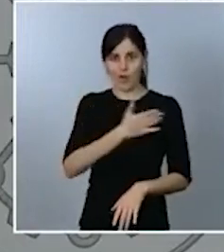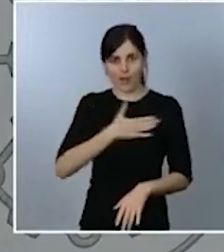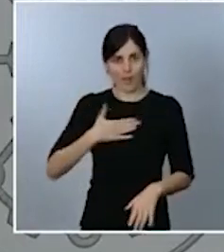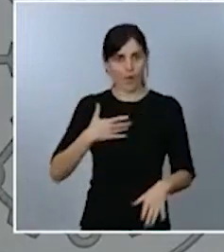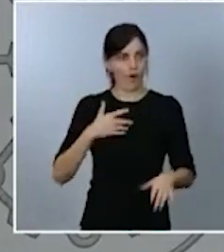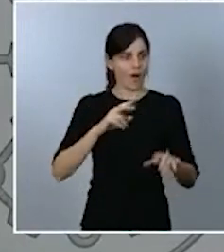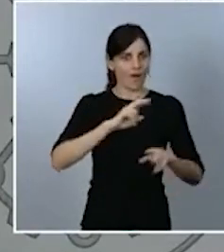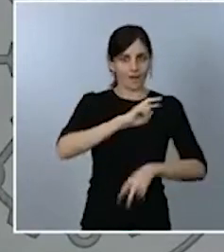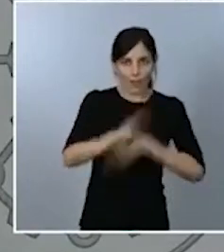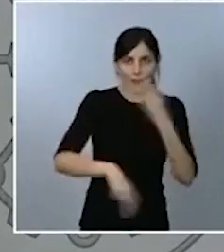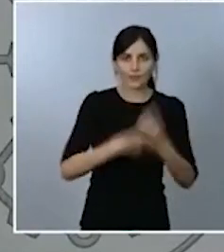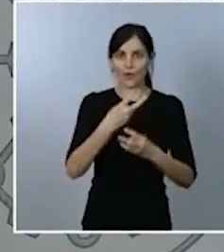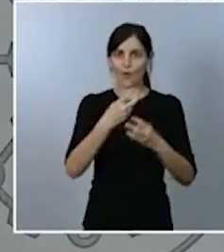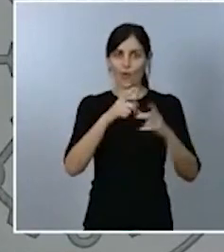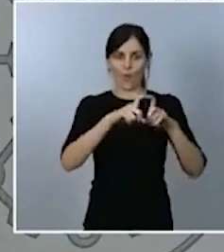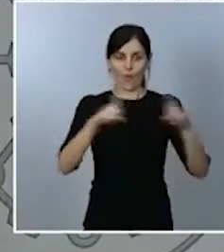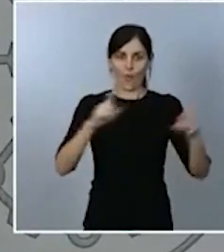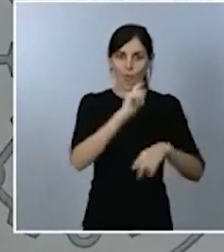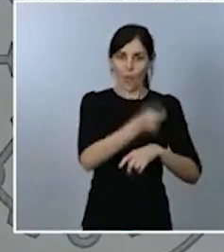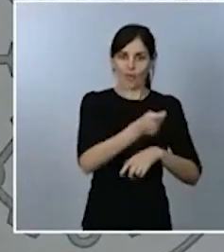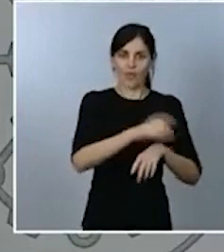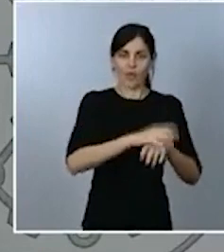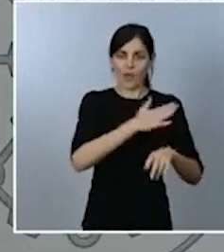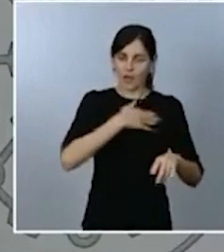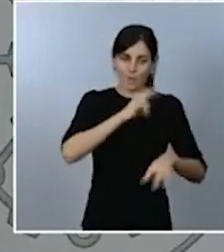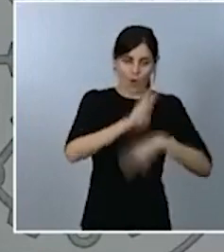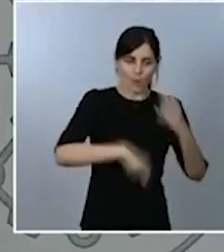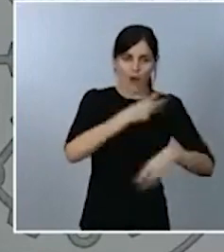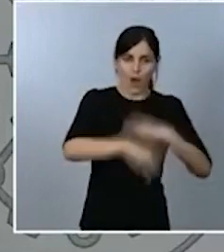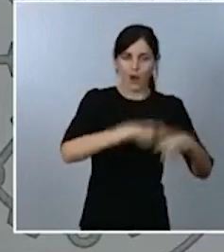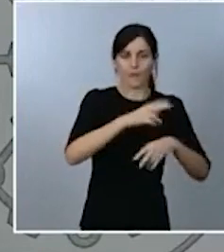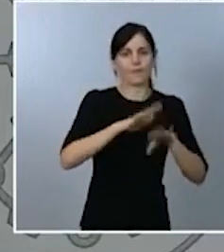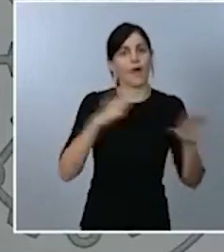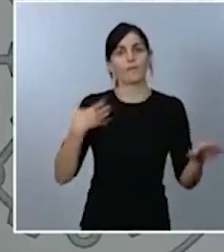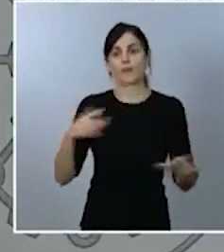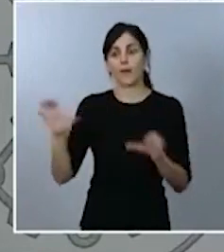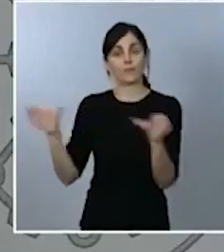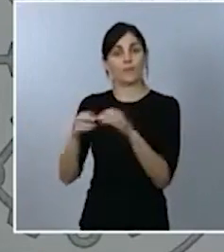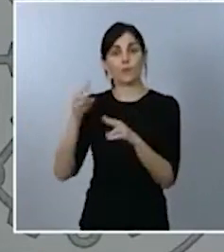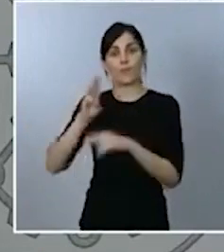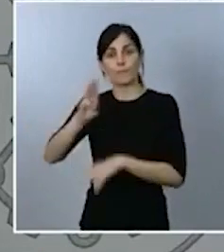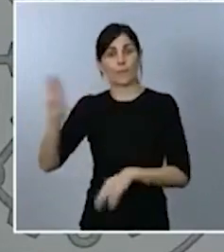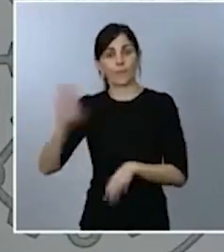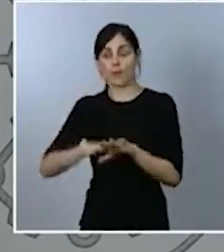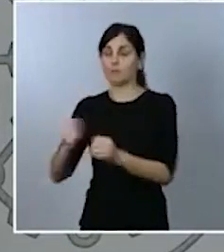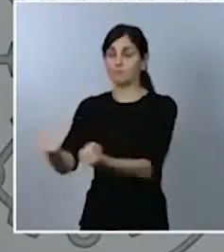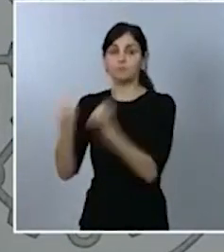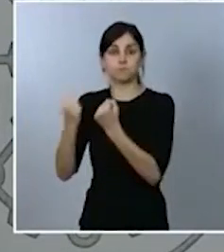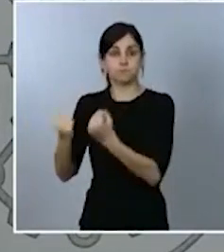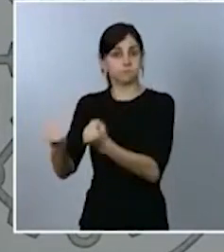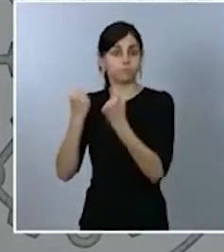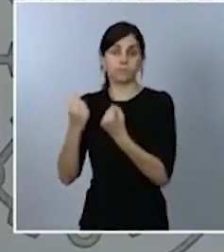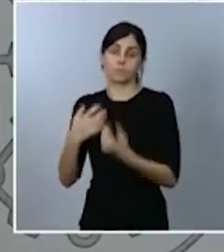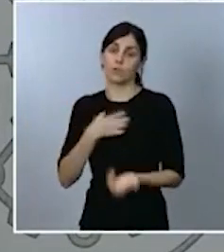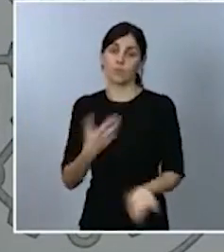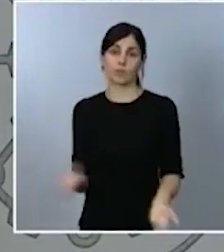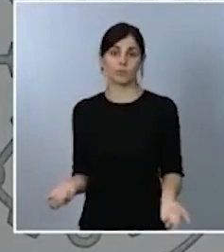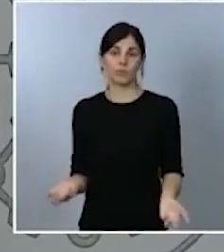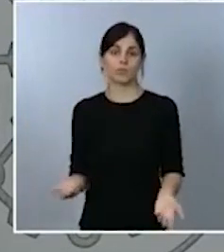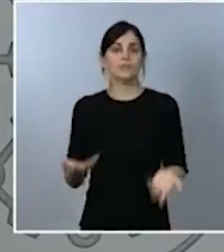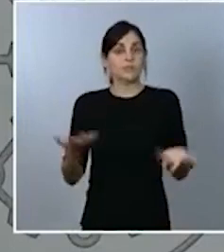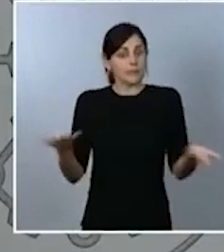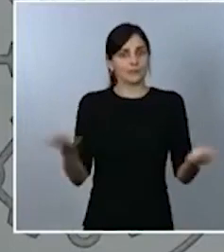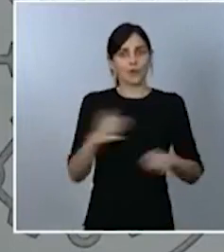órgano que es imprescindible para el funcionamiento normal de nuestra justicia entenderán que el gobierno no se puede quedar despectador